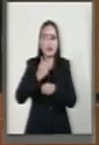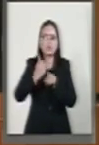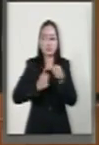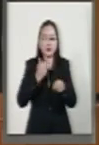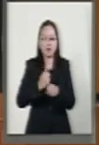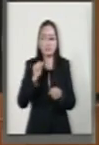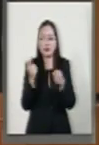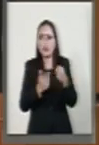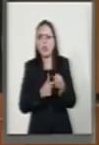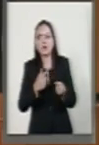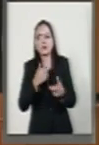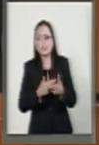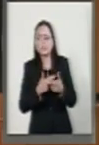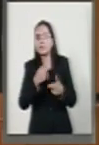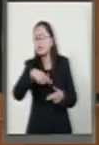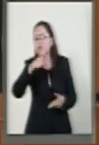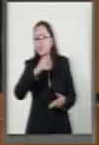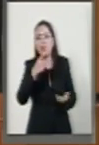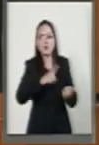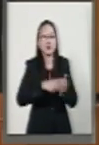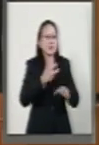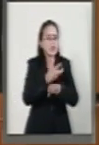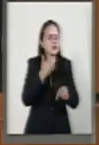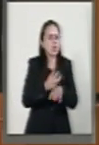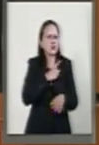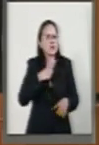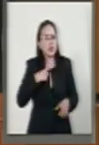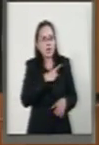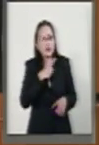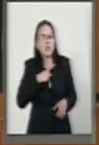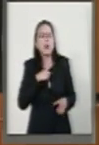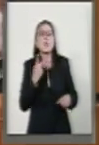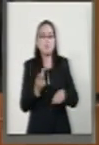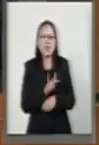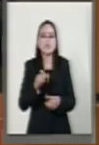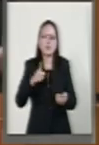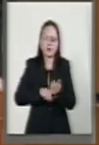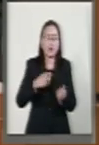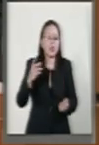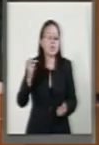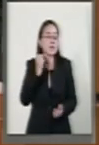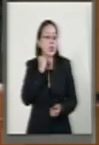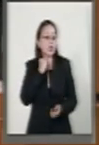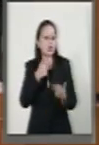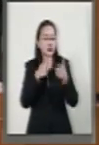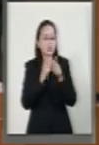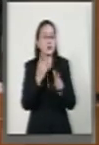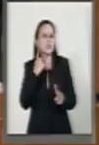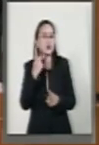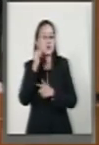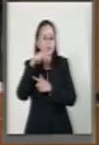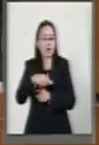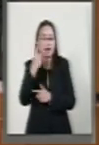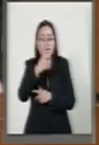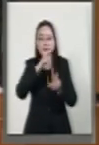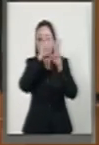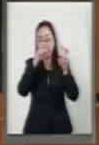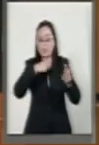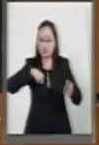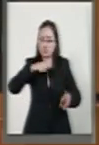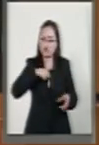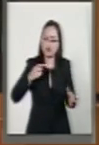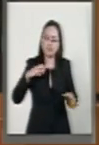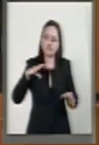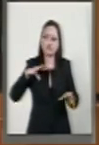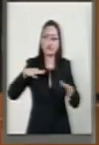ilimitado y responsable de algunas entidades. Para los senadores de Acción Nacional, que por cierto, este tema ha sido impulsado por